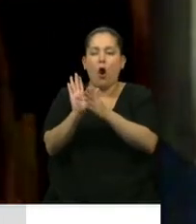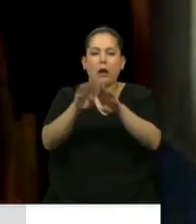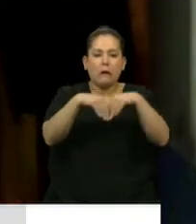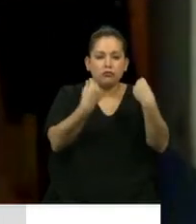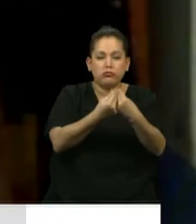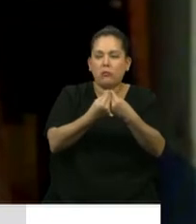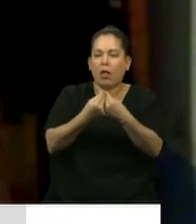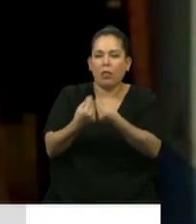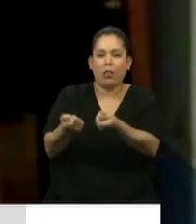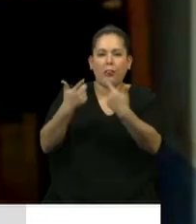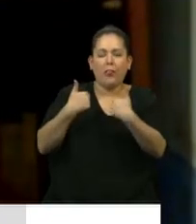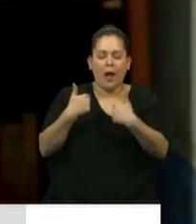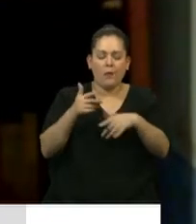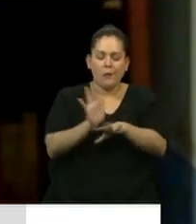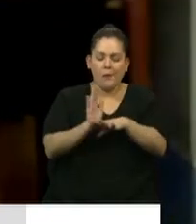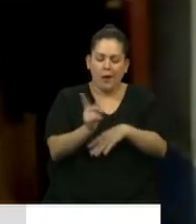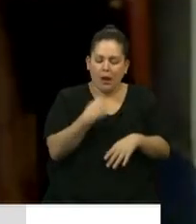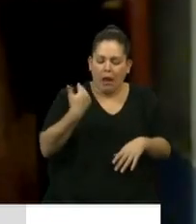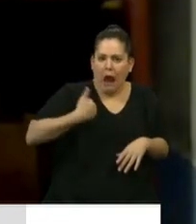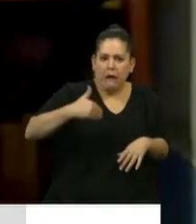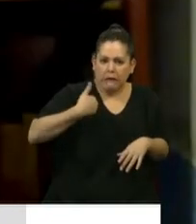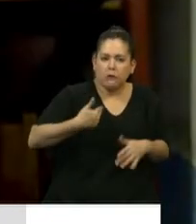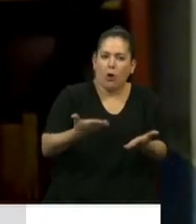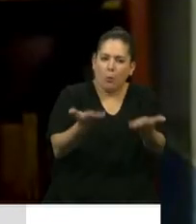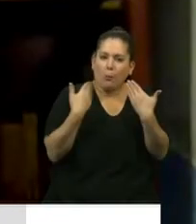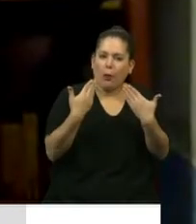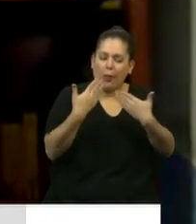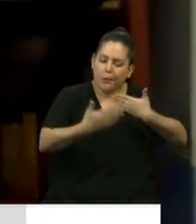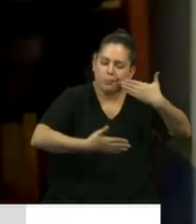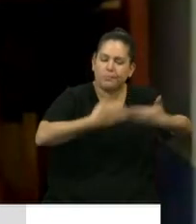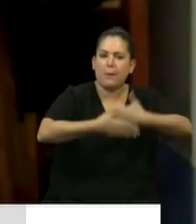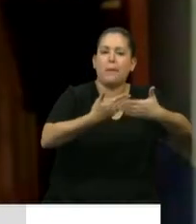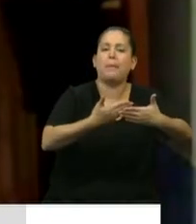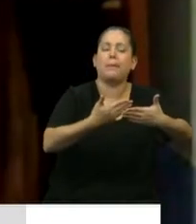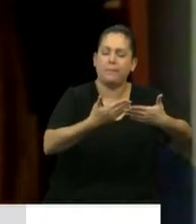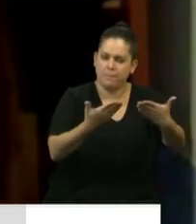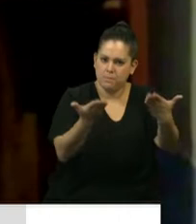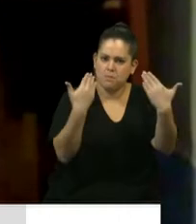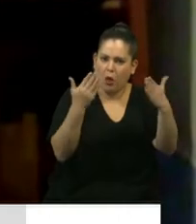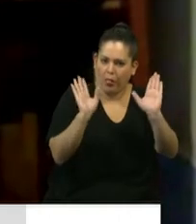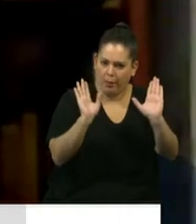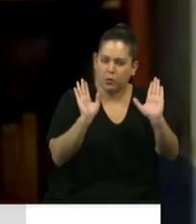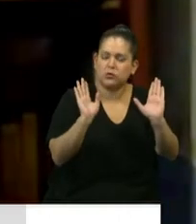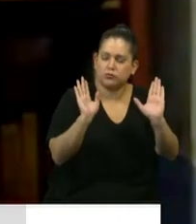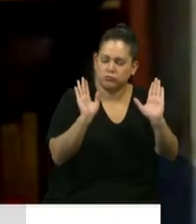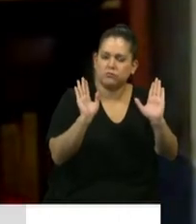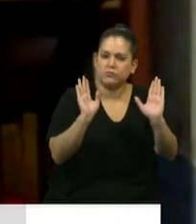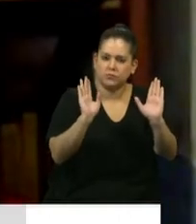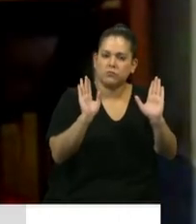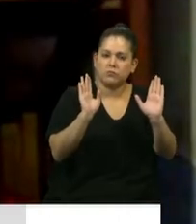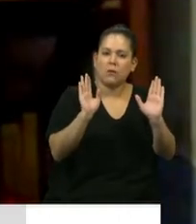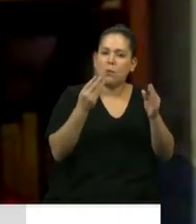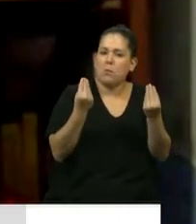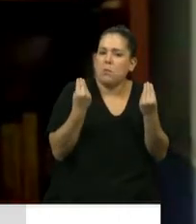a que los argentinos podamos salir. Y nos dan un halo de esperanza porque, indudablemente,